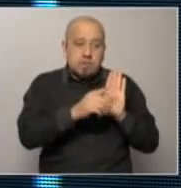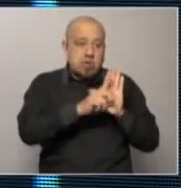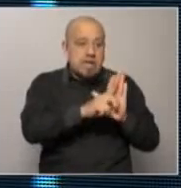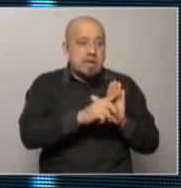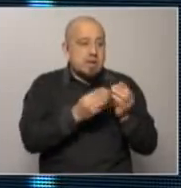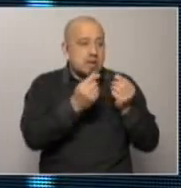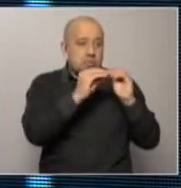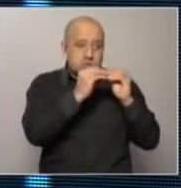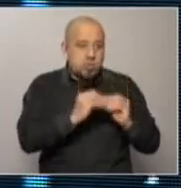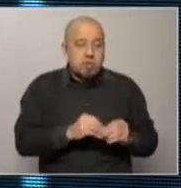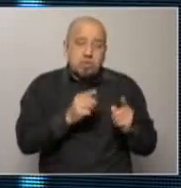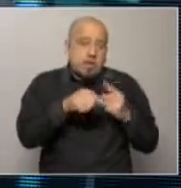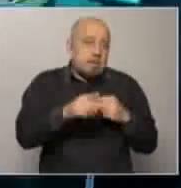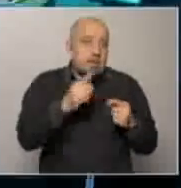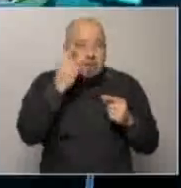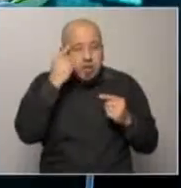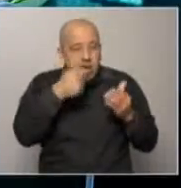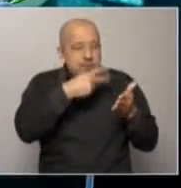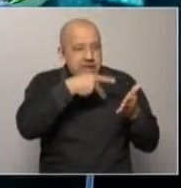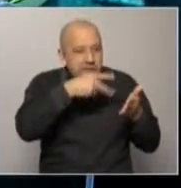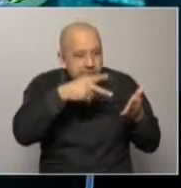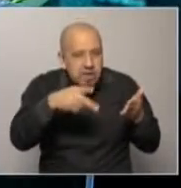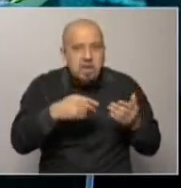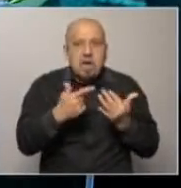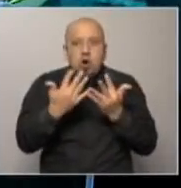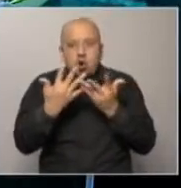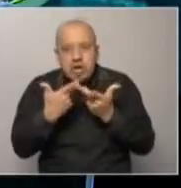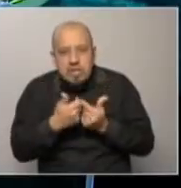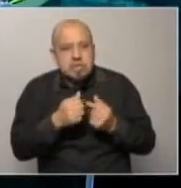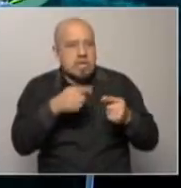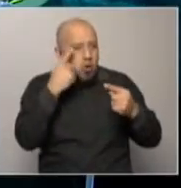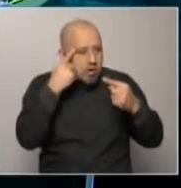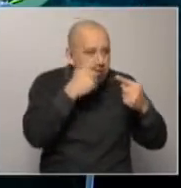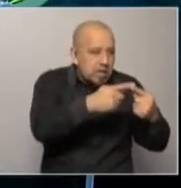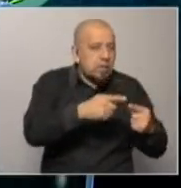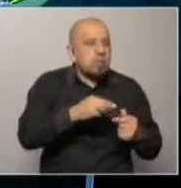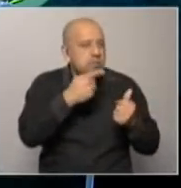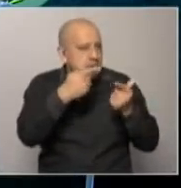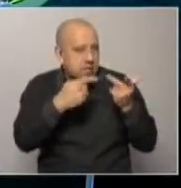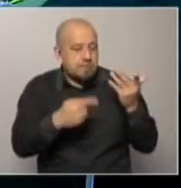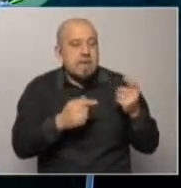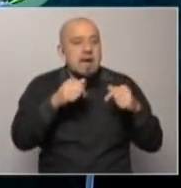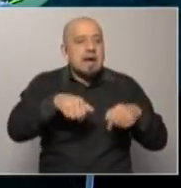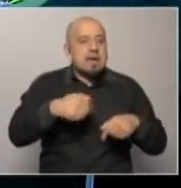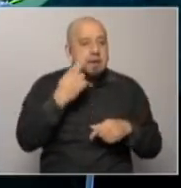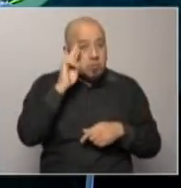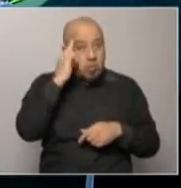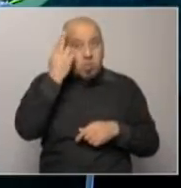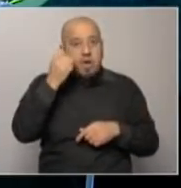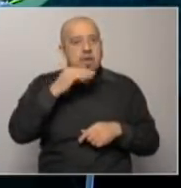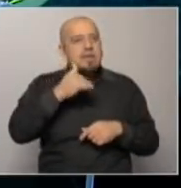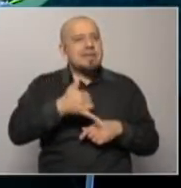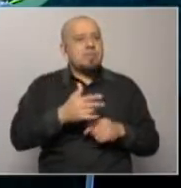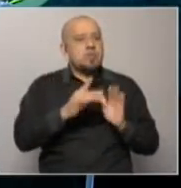modificar cosas, reorganizar sus metas, digamos. En Uruguay tenemos un sistema de